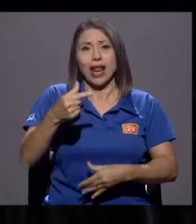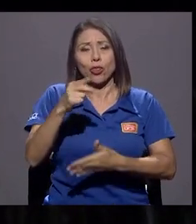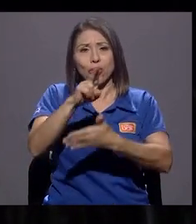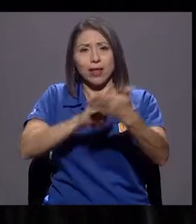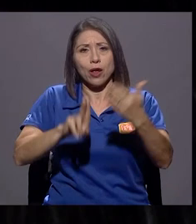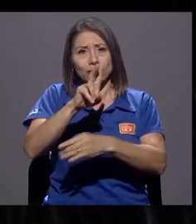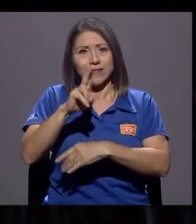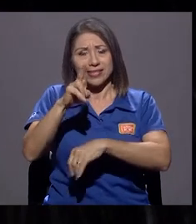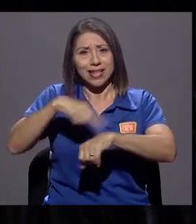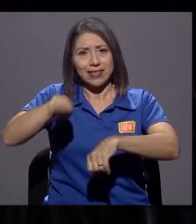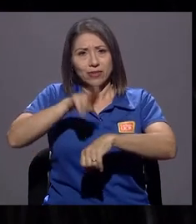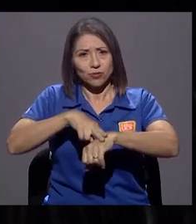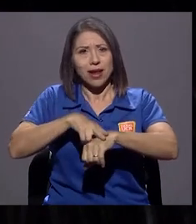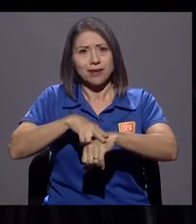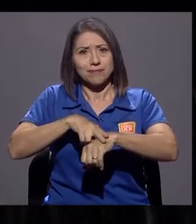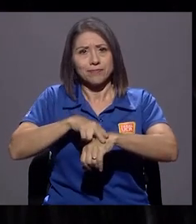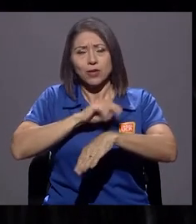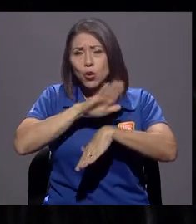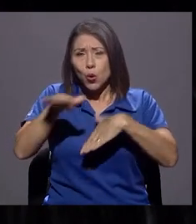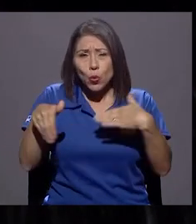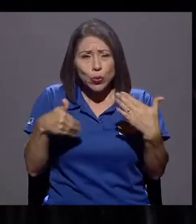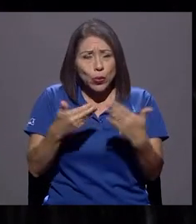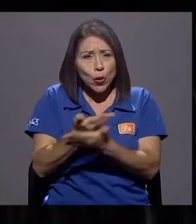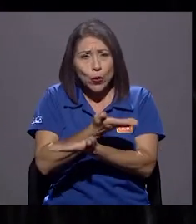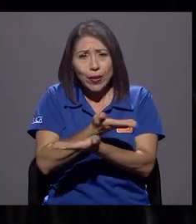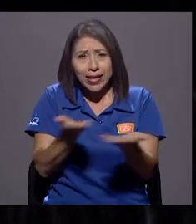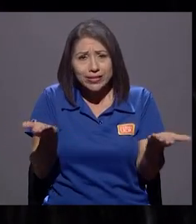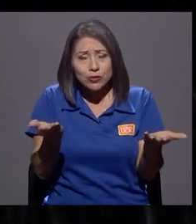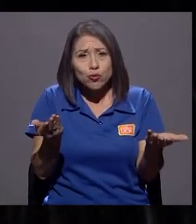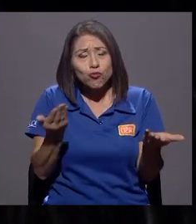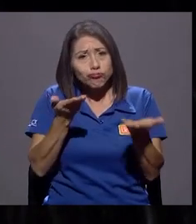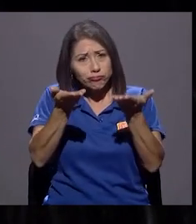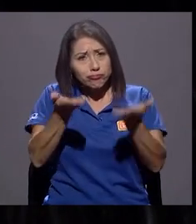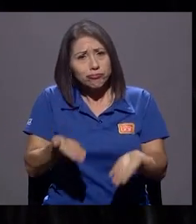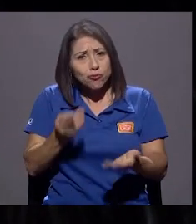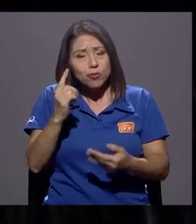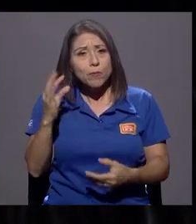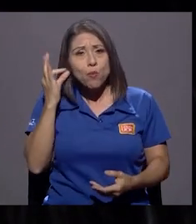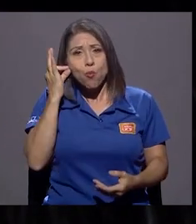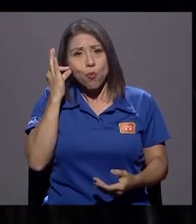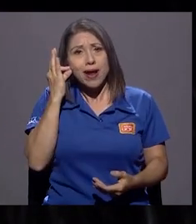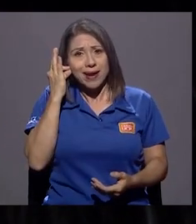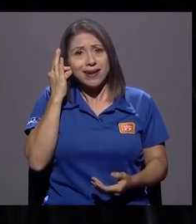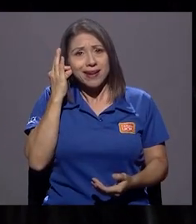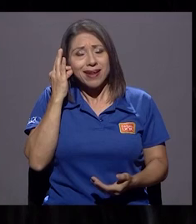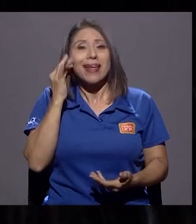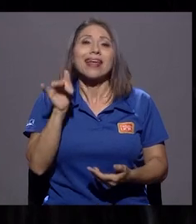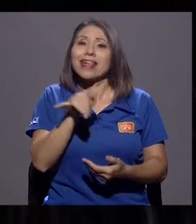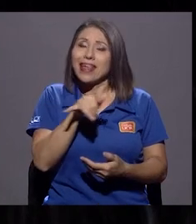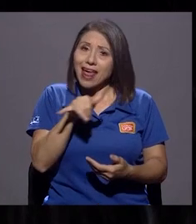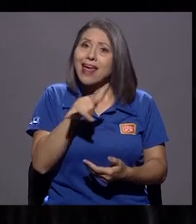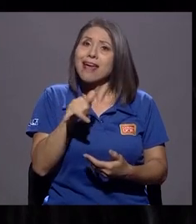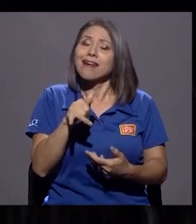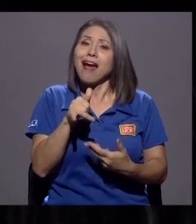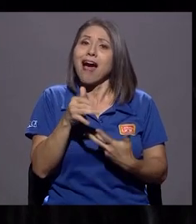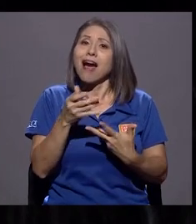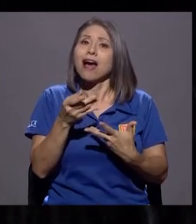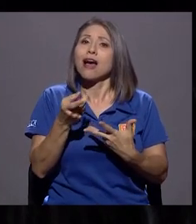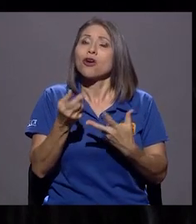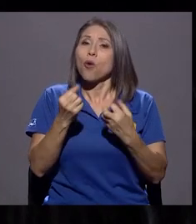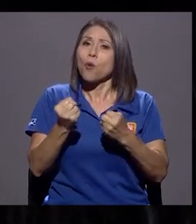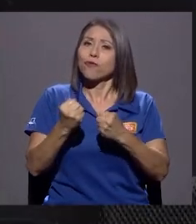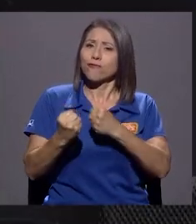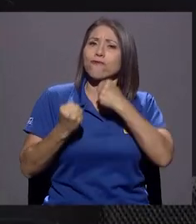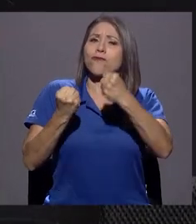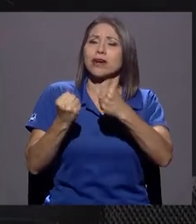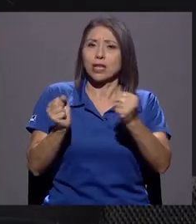ese marco de referencia nos encontramos una mujer que era contestataria a la labor que